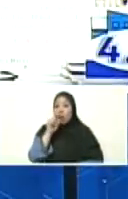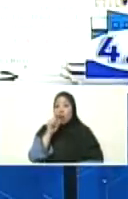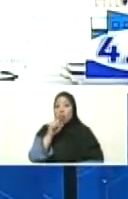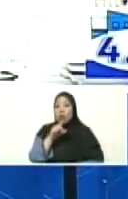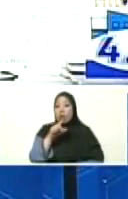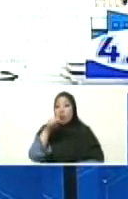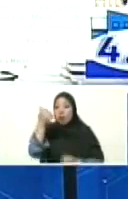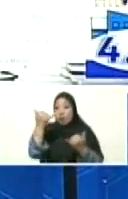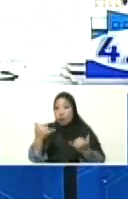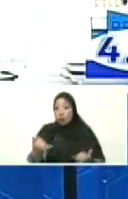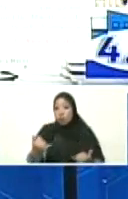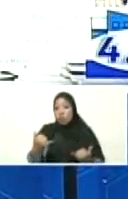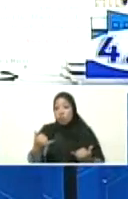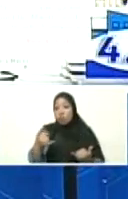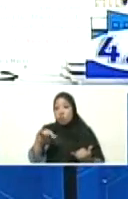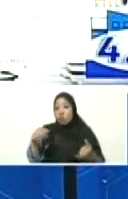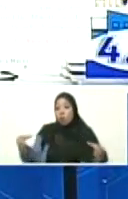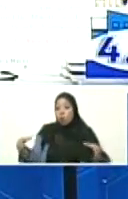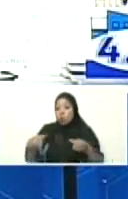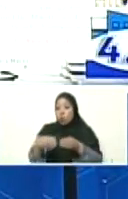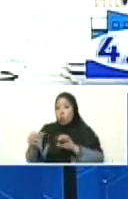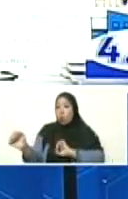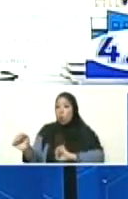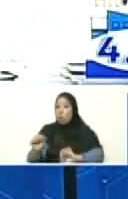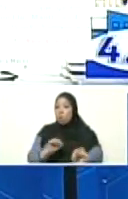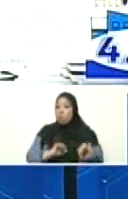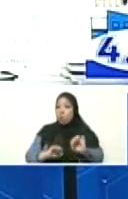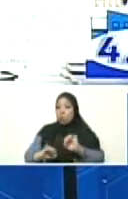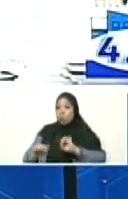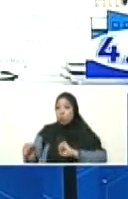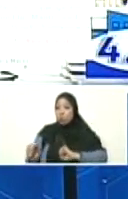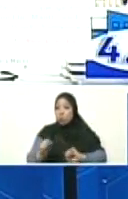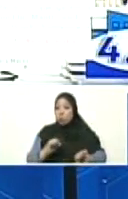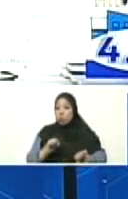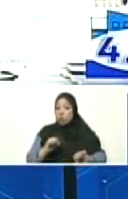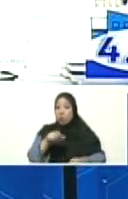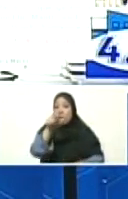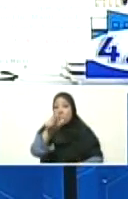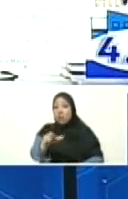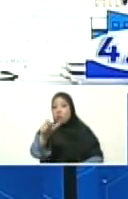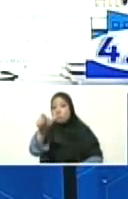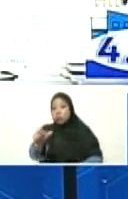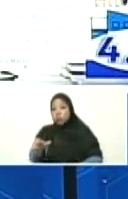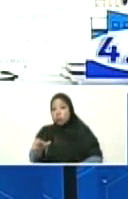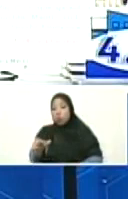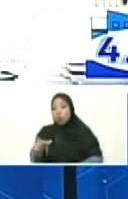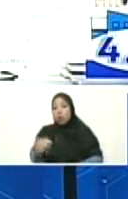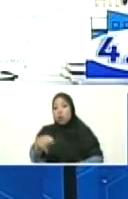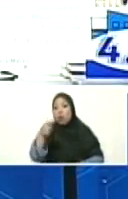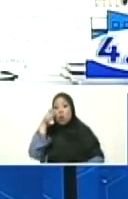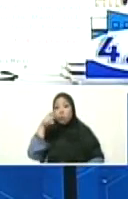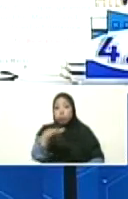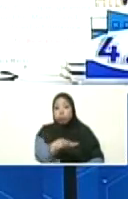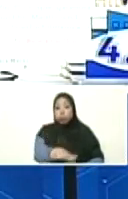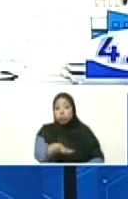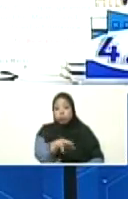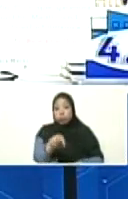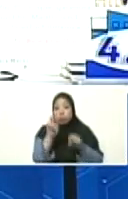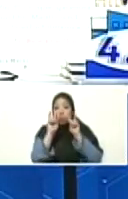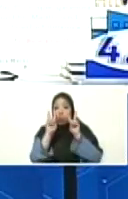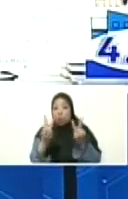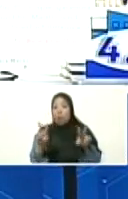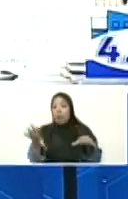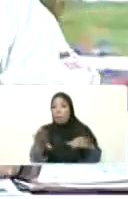En estos días tuvimos una reunión con el movimiento de inquilinos, de pobladores. Ustedes la vieron, ¿verdad? El